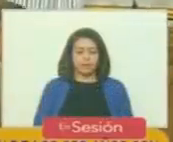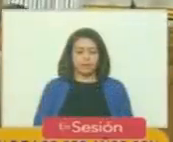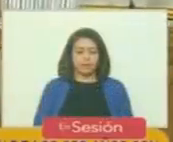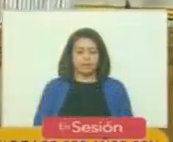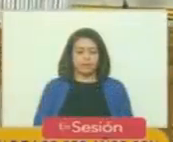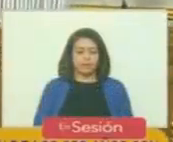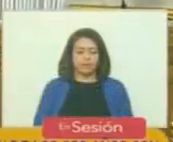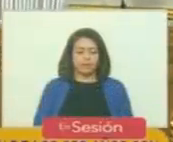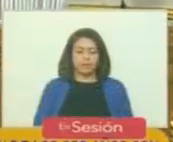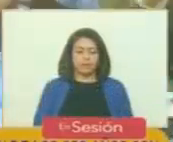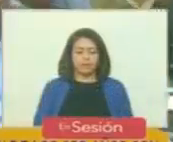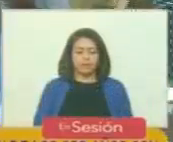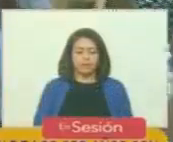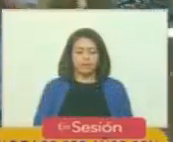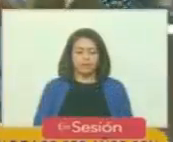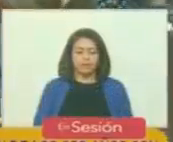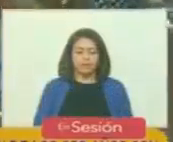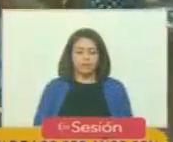y y